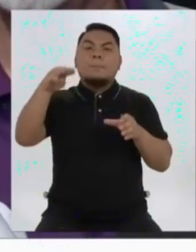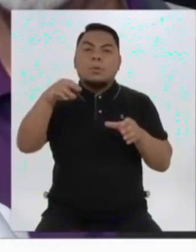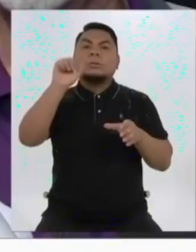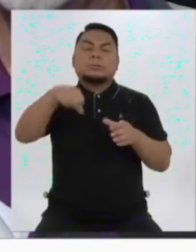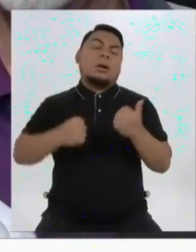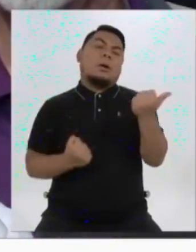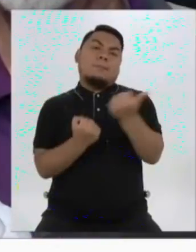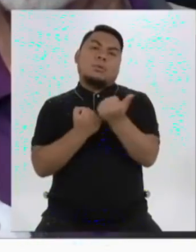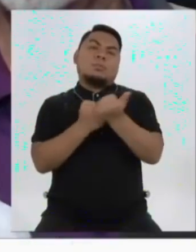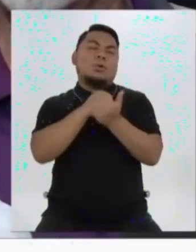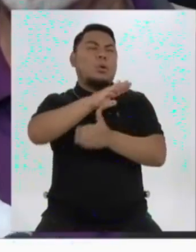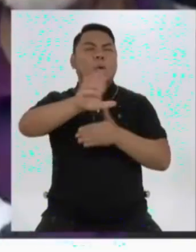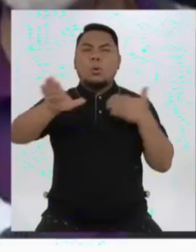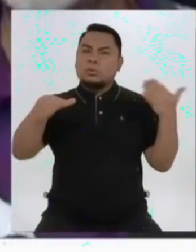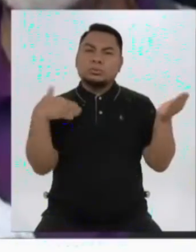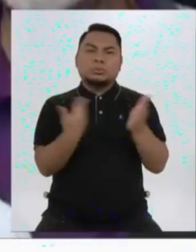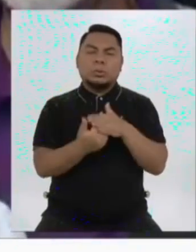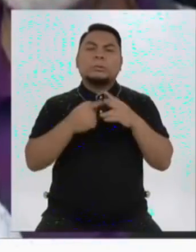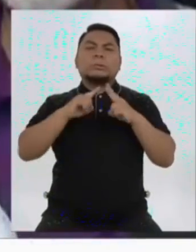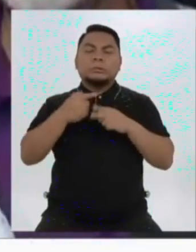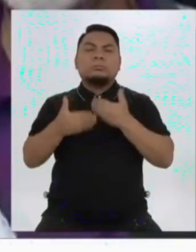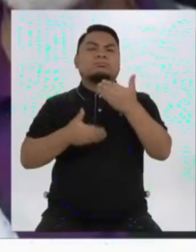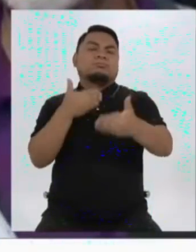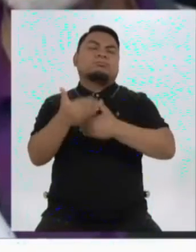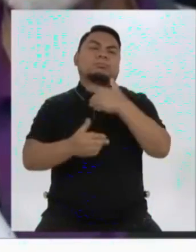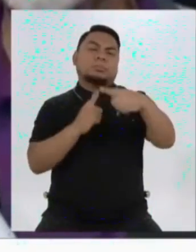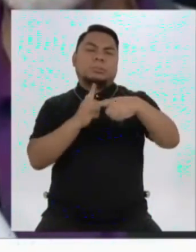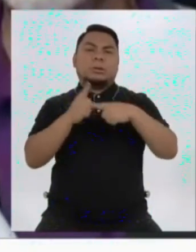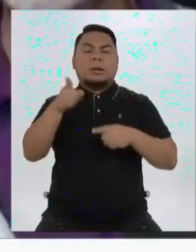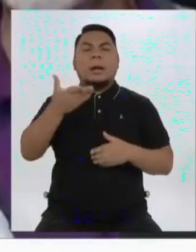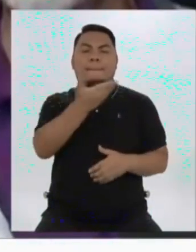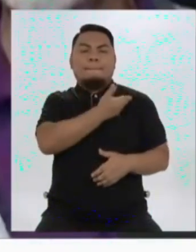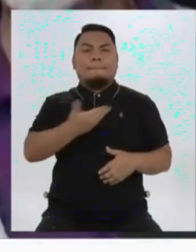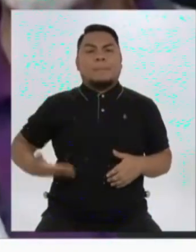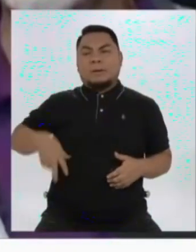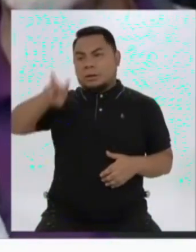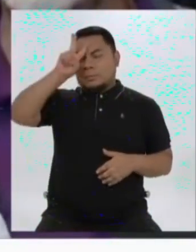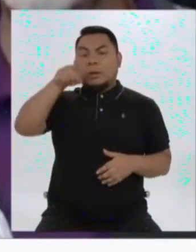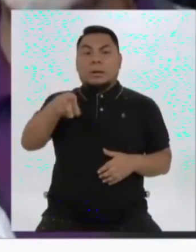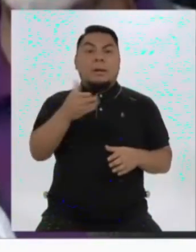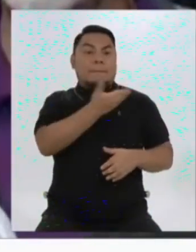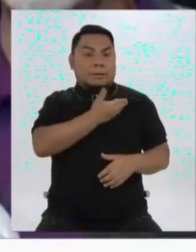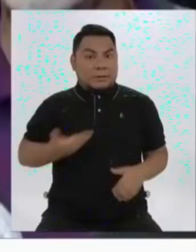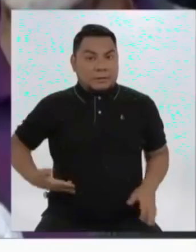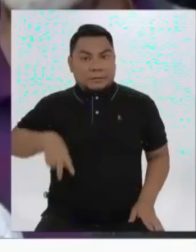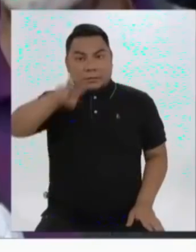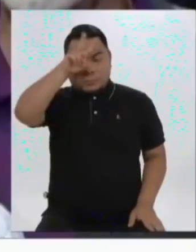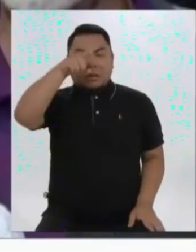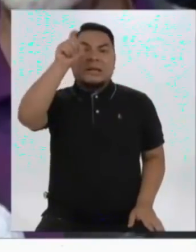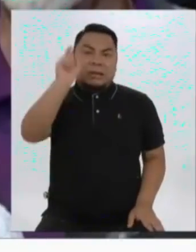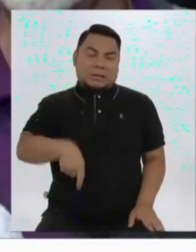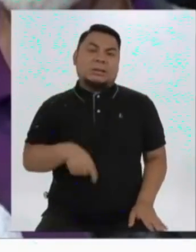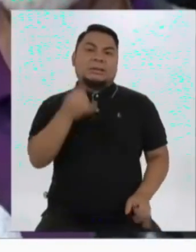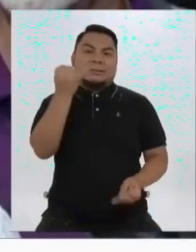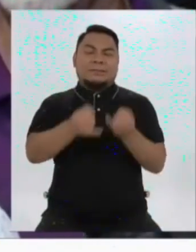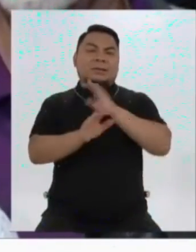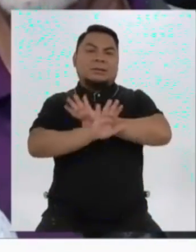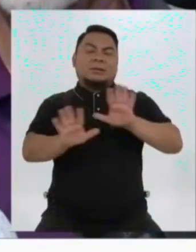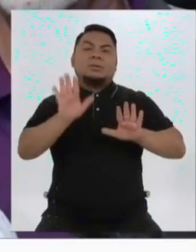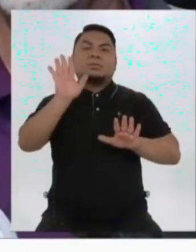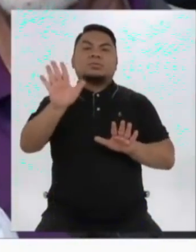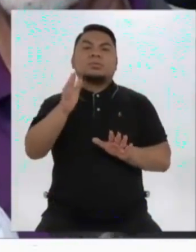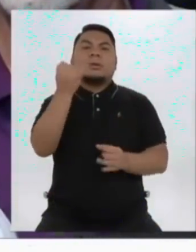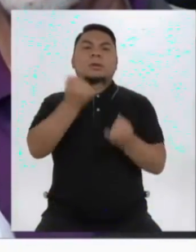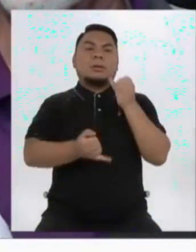apoyar todas las iniciativas constructivas que tenga el presidente Vizcarra. El presidente Vizcarra tiene que terminar su mandato el